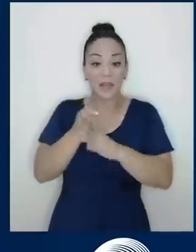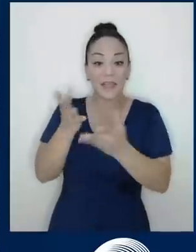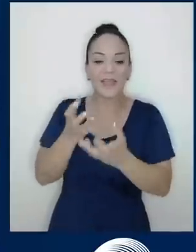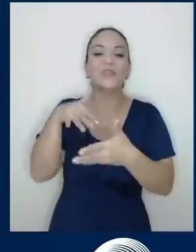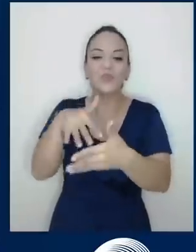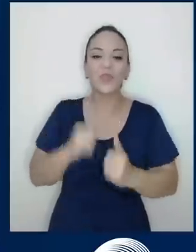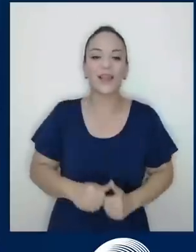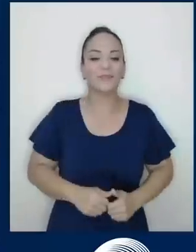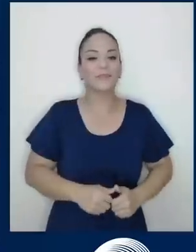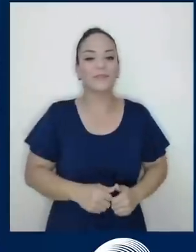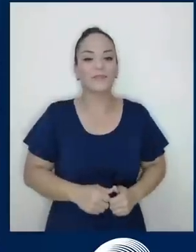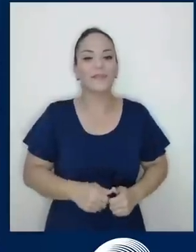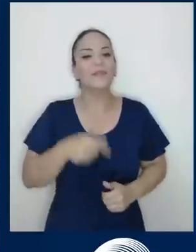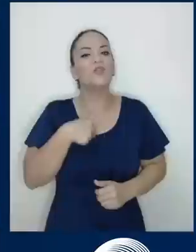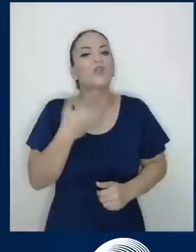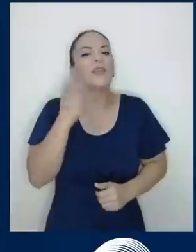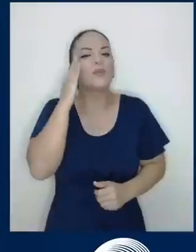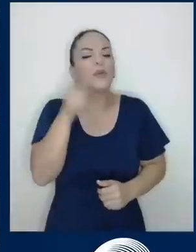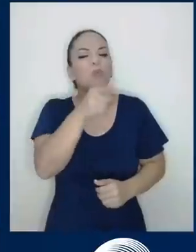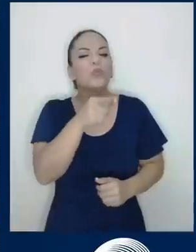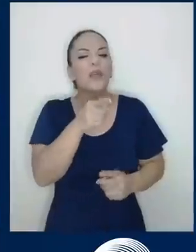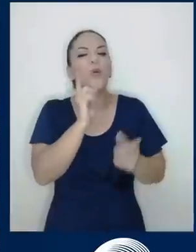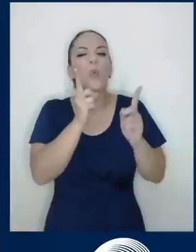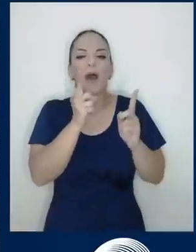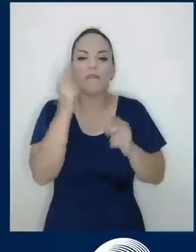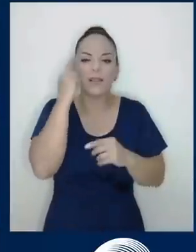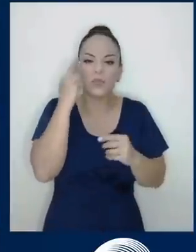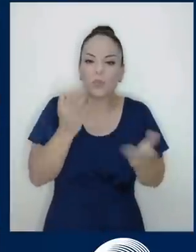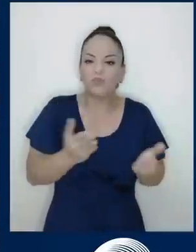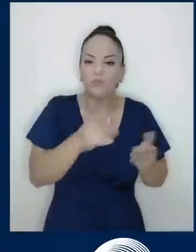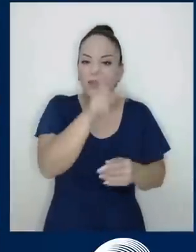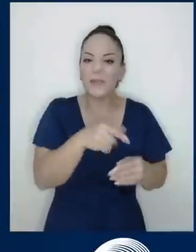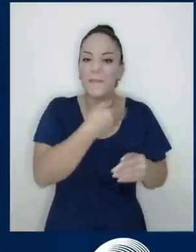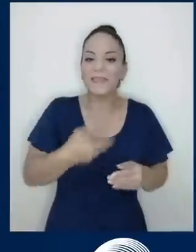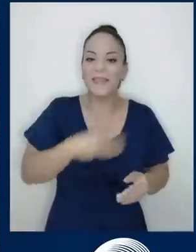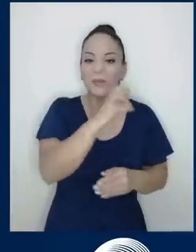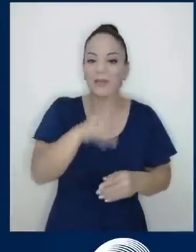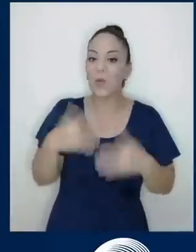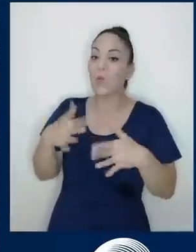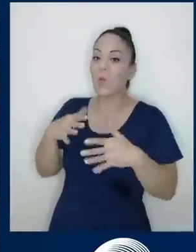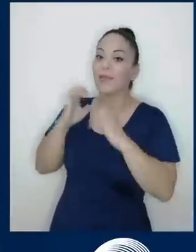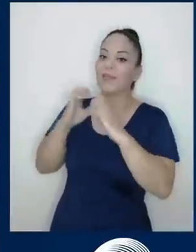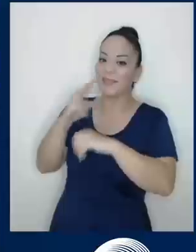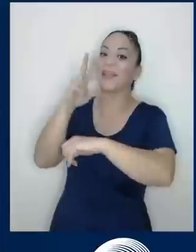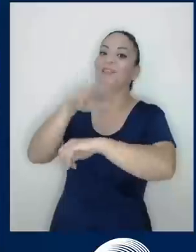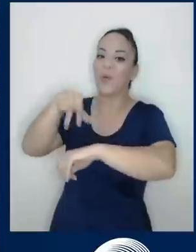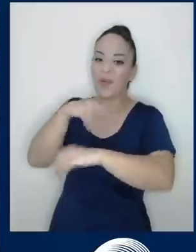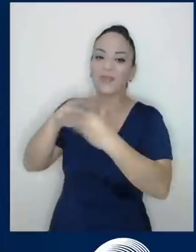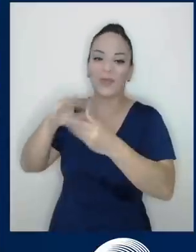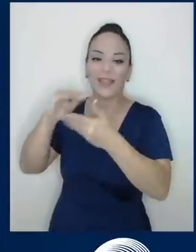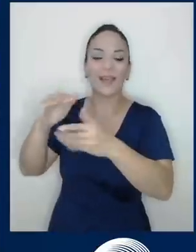impulsó a a ser presidente de Costa Rica? Uy, esa es una entrevista como tres horas. Pero vea, yo creo que este país merece más.